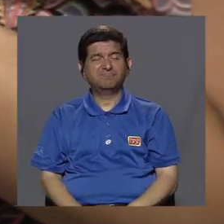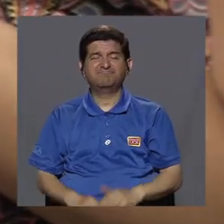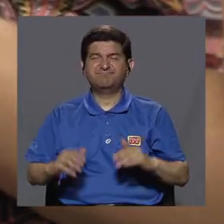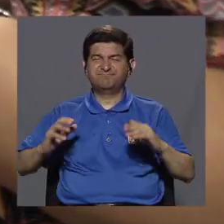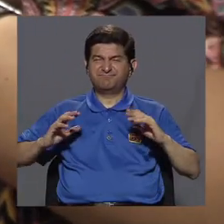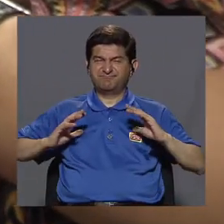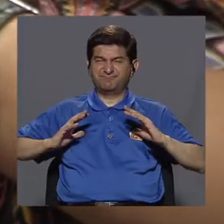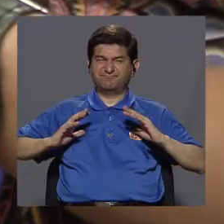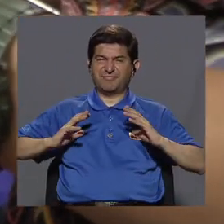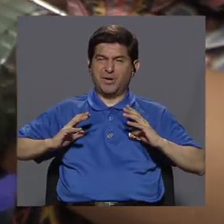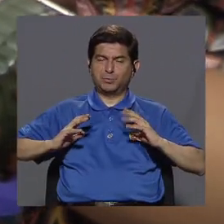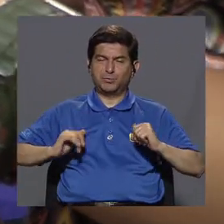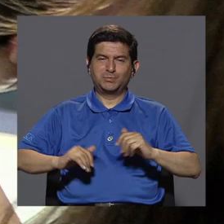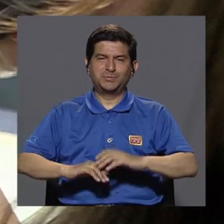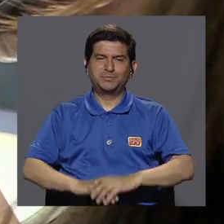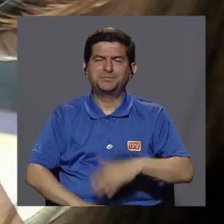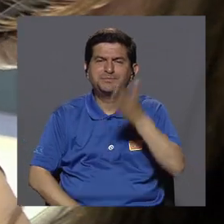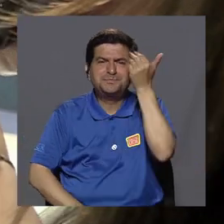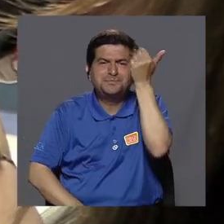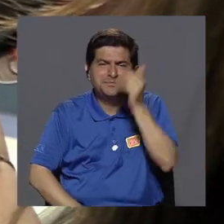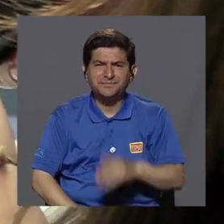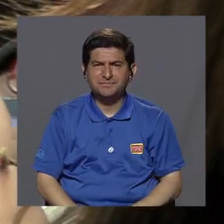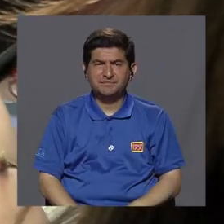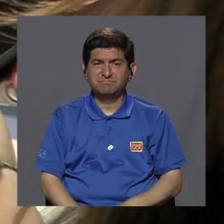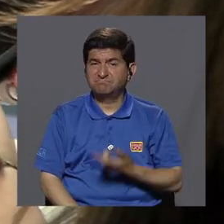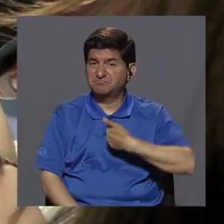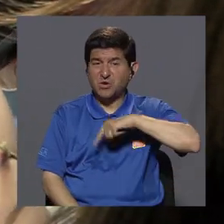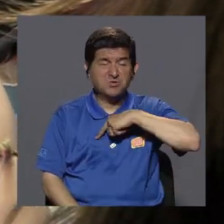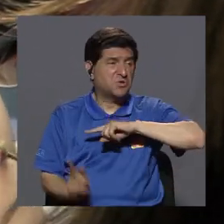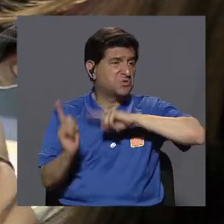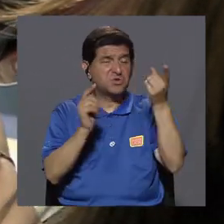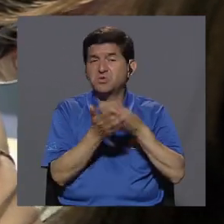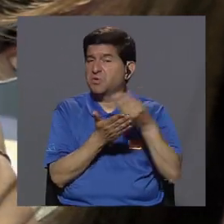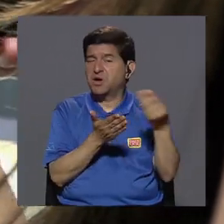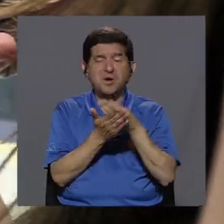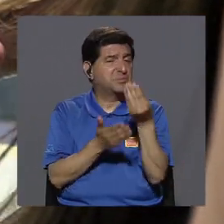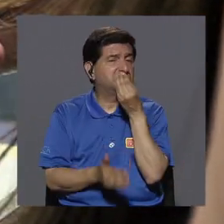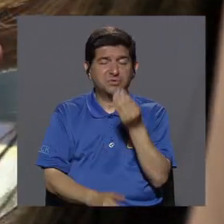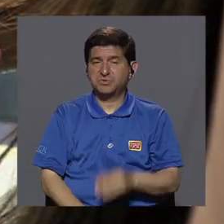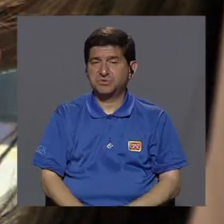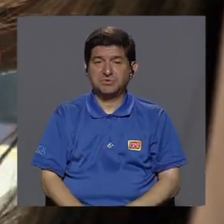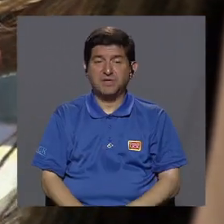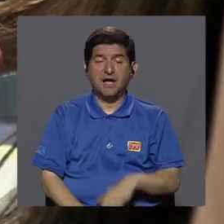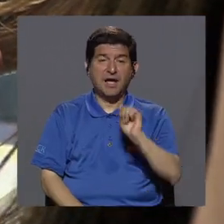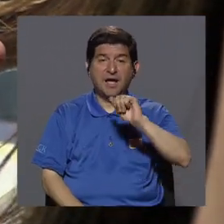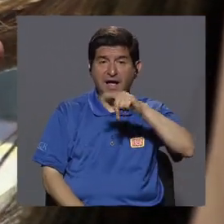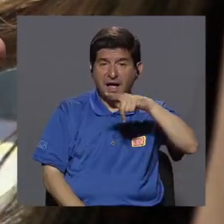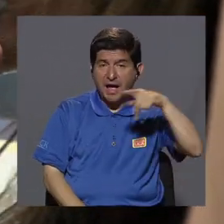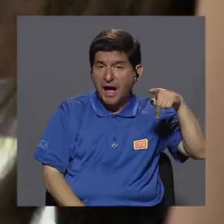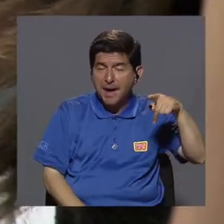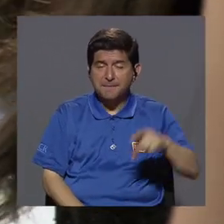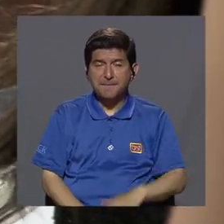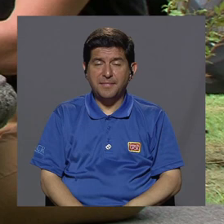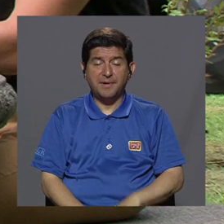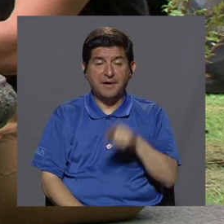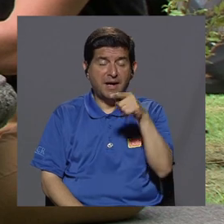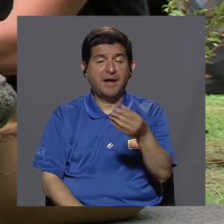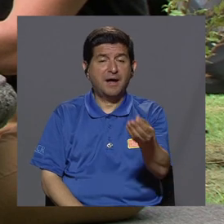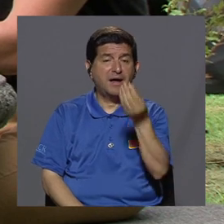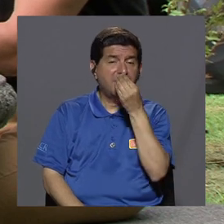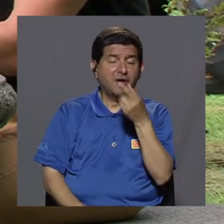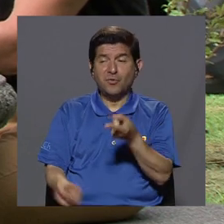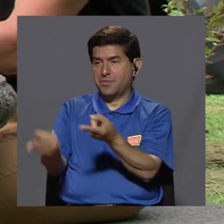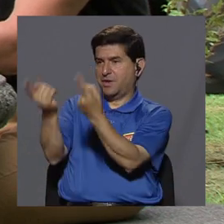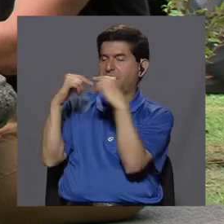más vagos, verdad. Porque ya nos salimos a comprar una comida, ya hay una aplicación donde la comida,